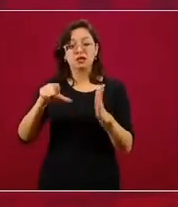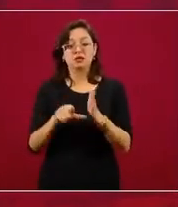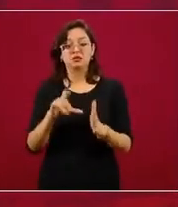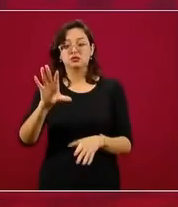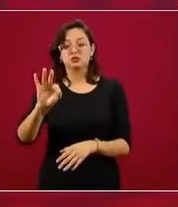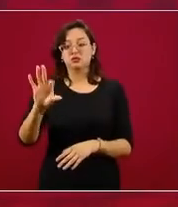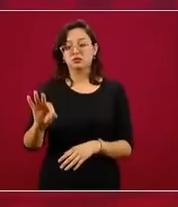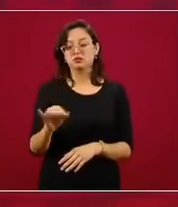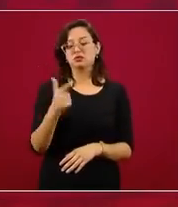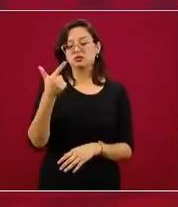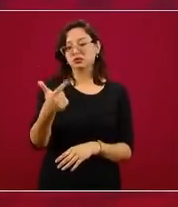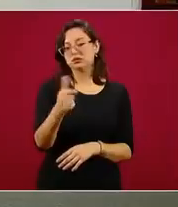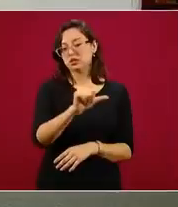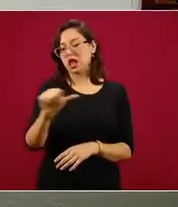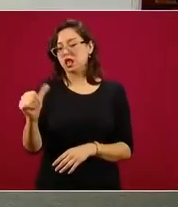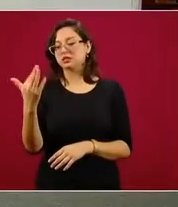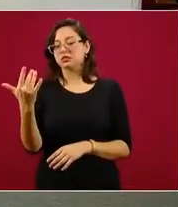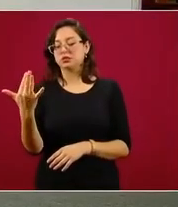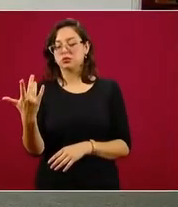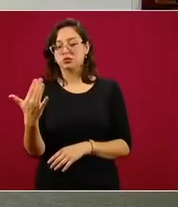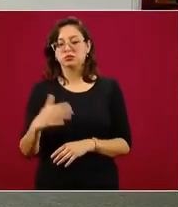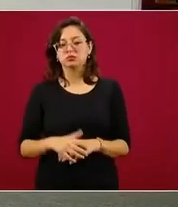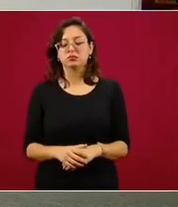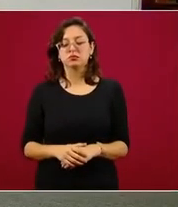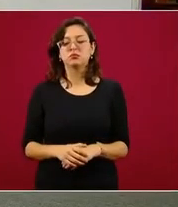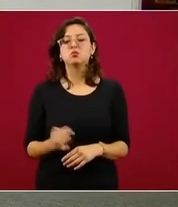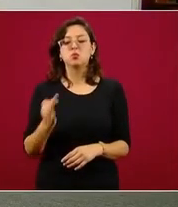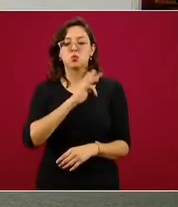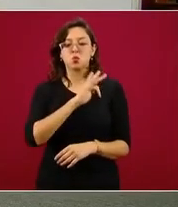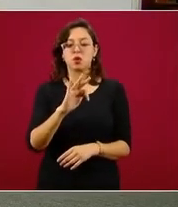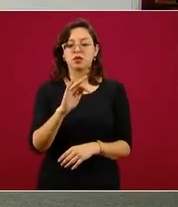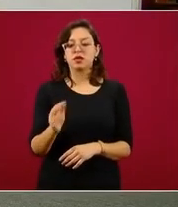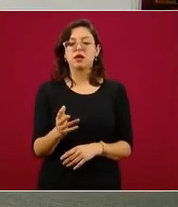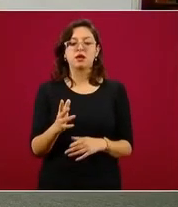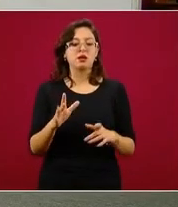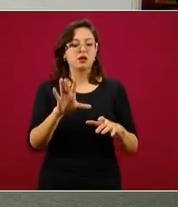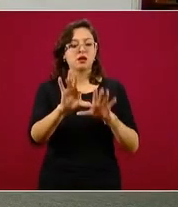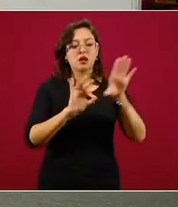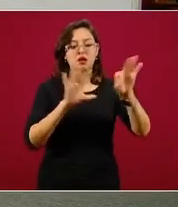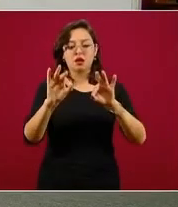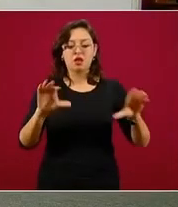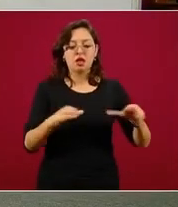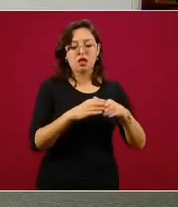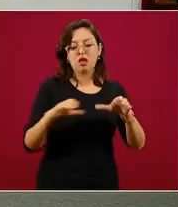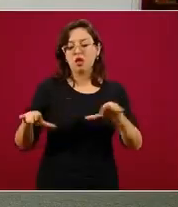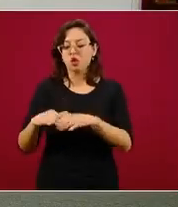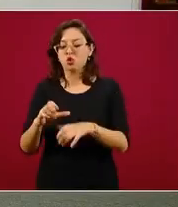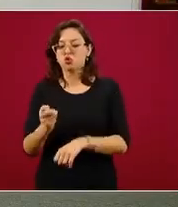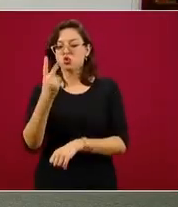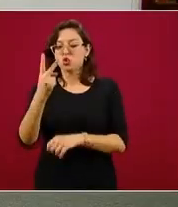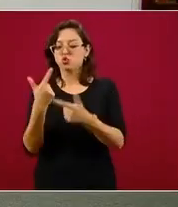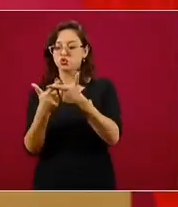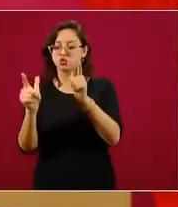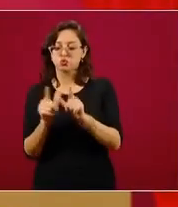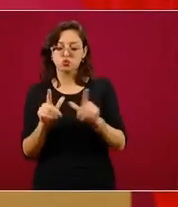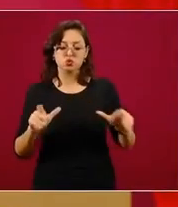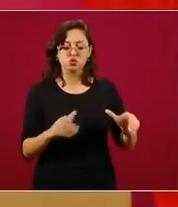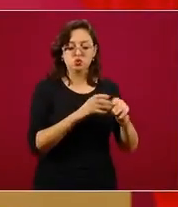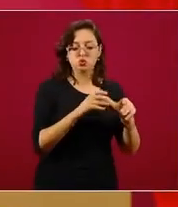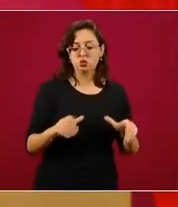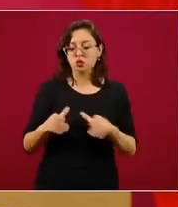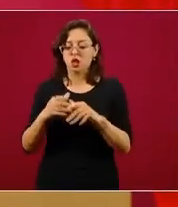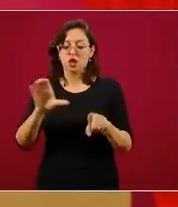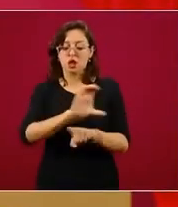47 al 50 considera la existencia de dos grupos o dos comités, el comité de examen